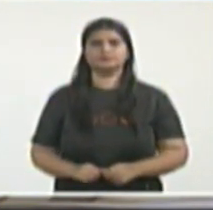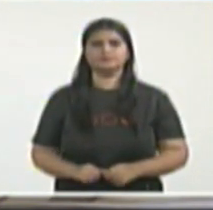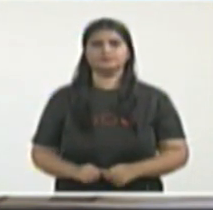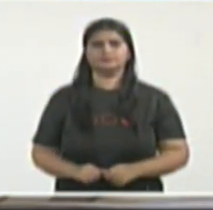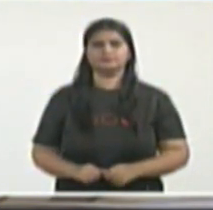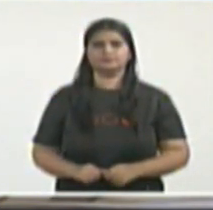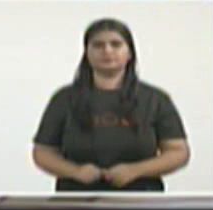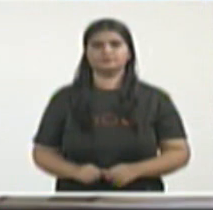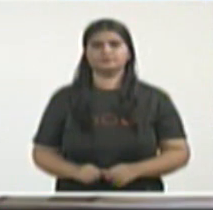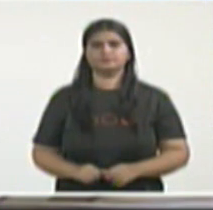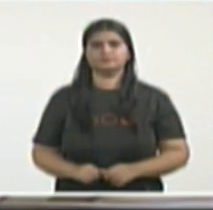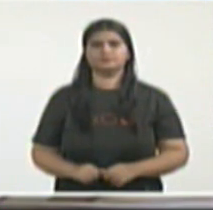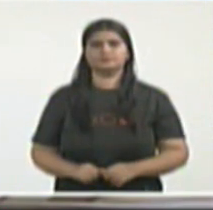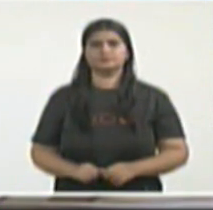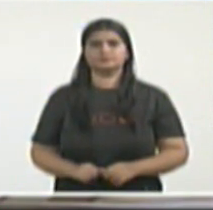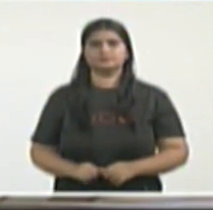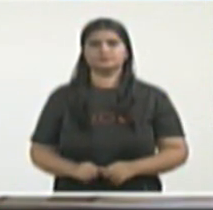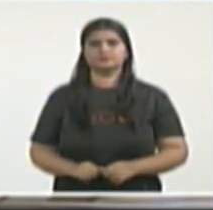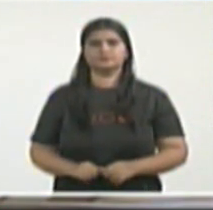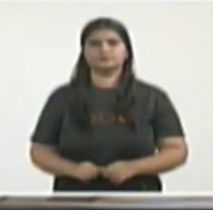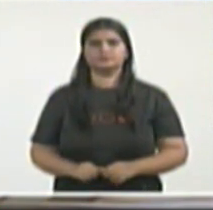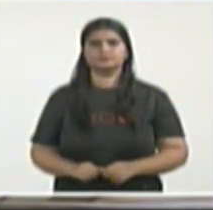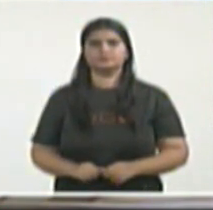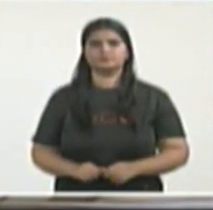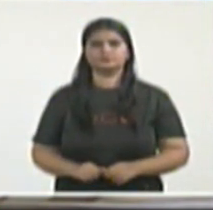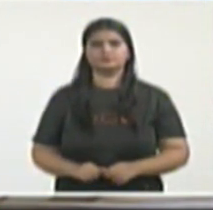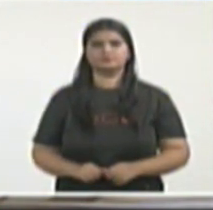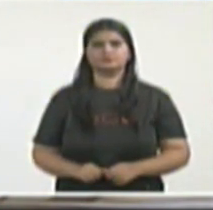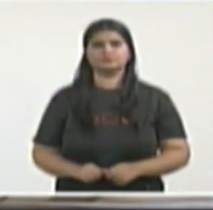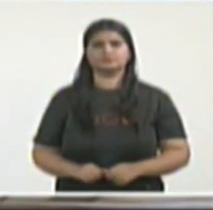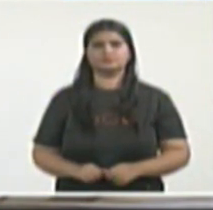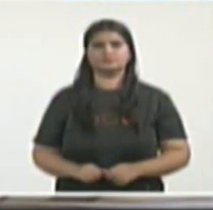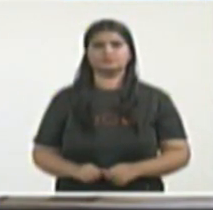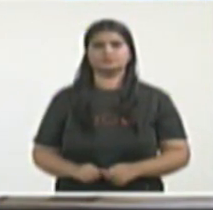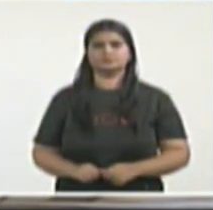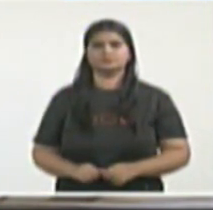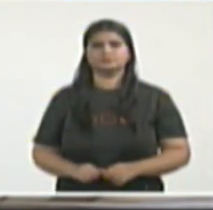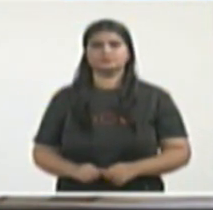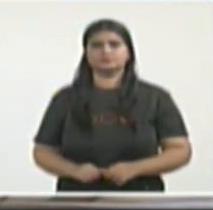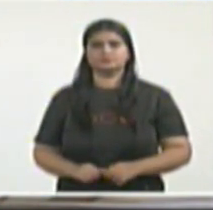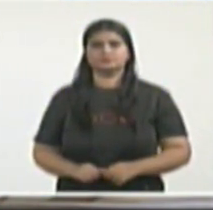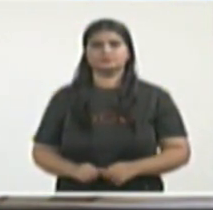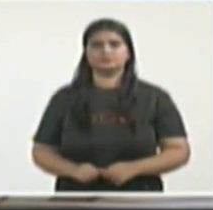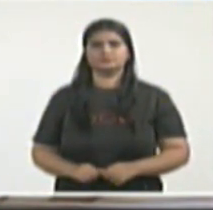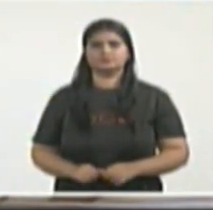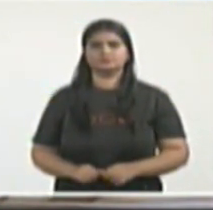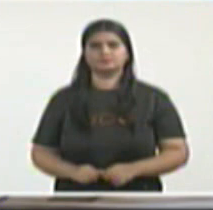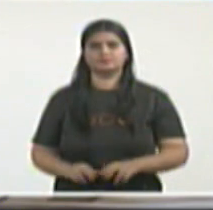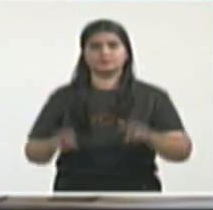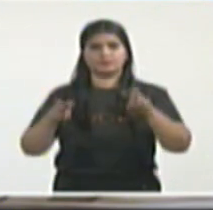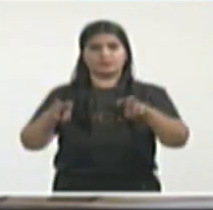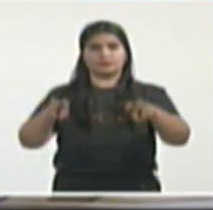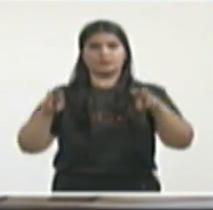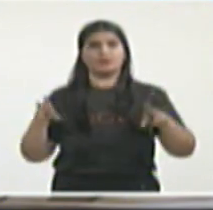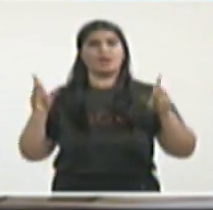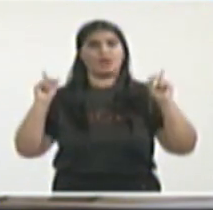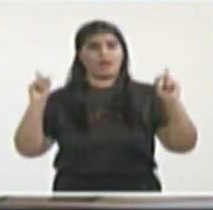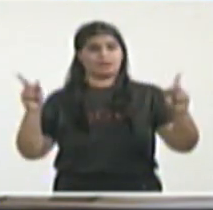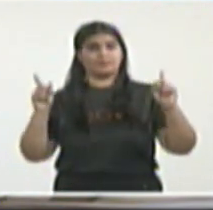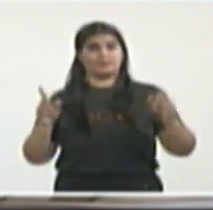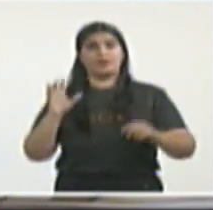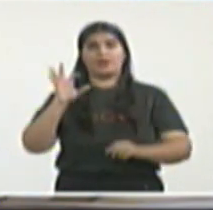las familias cubanas. En la Asamblea General de Naciones Unidas, el 23 de junio,